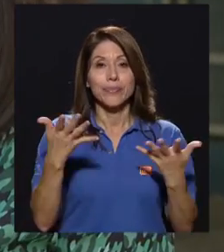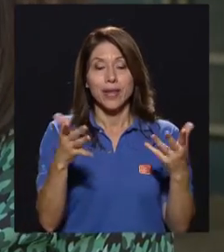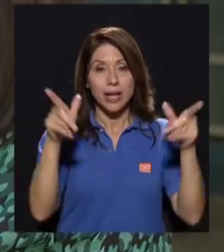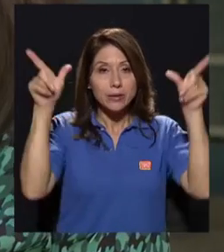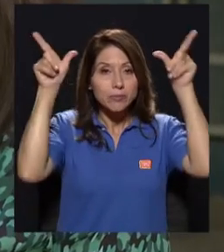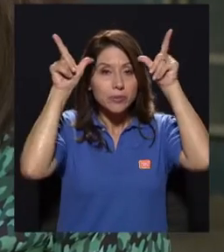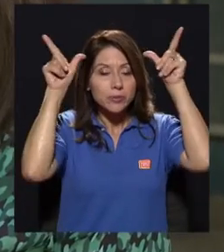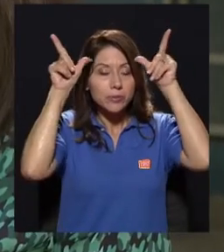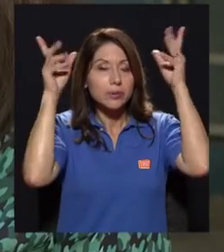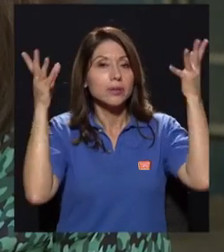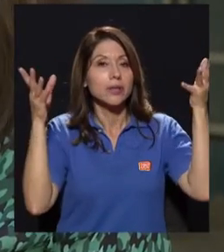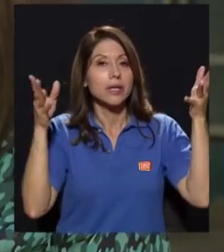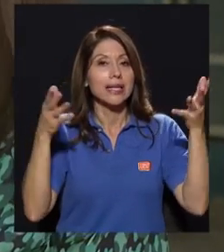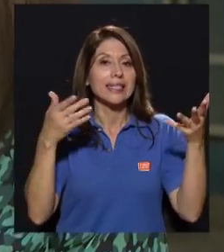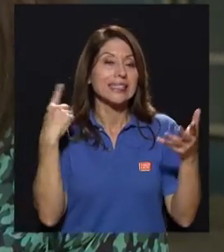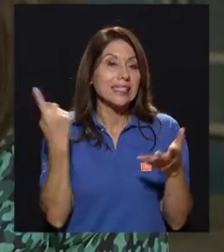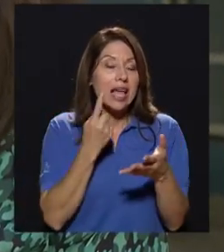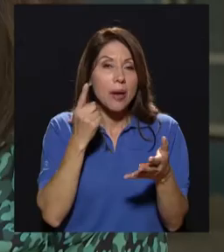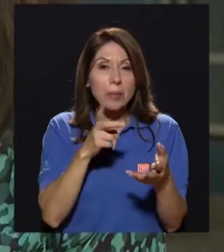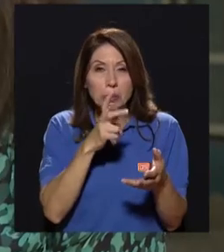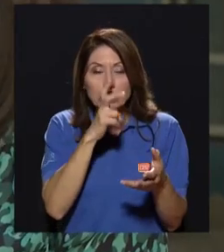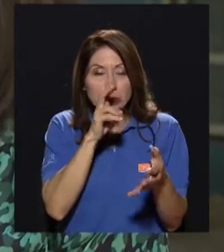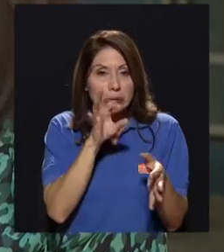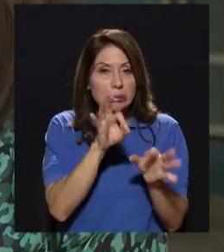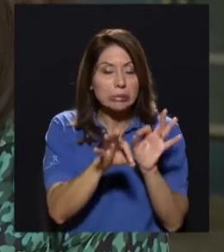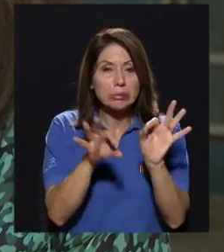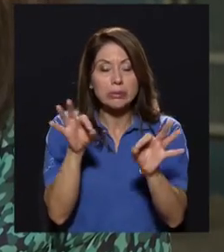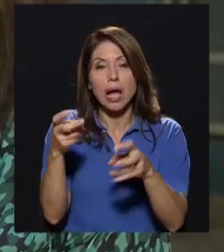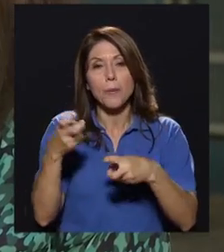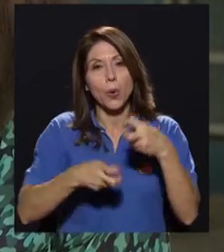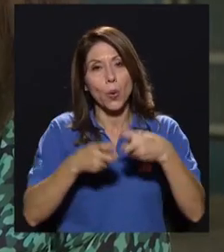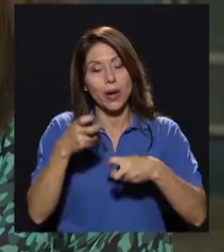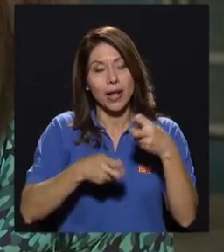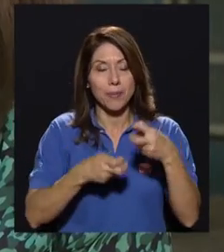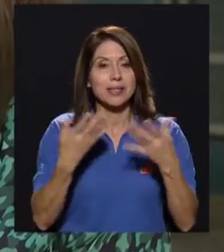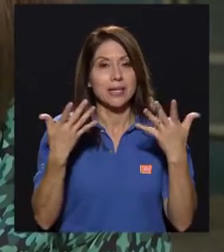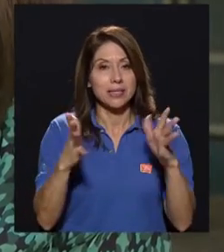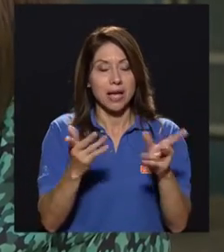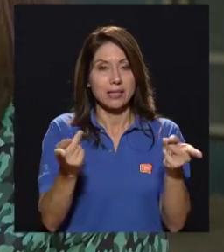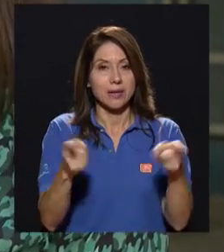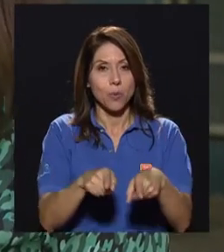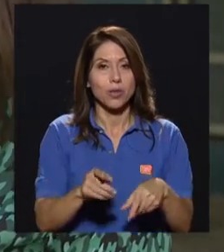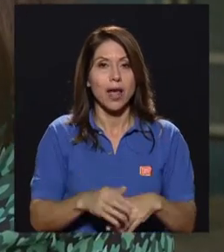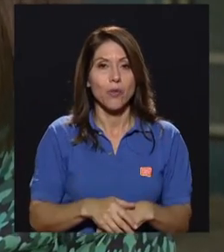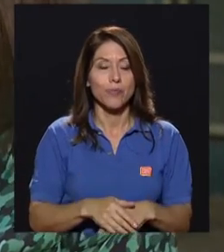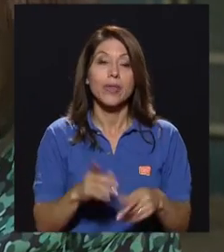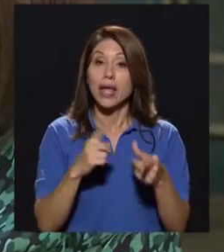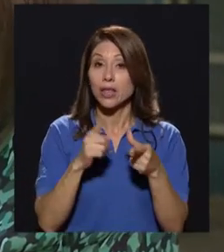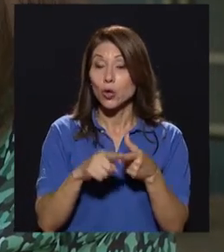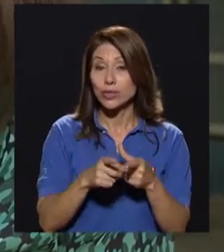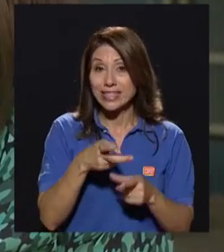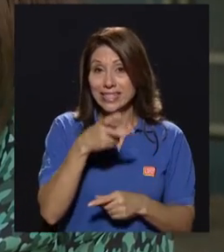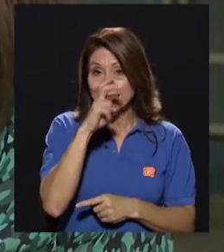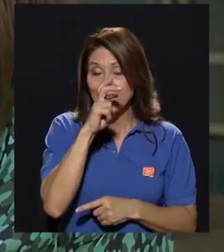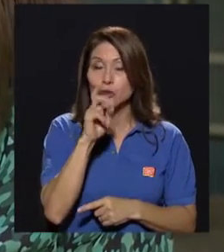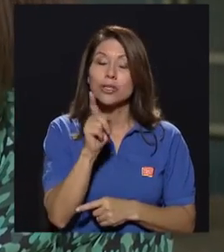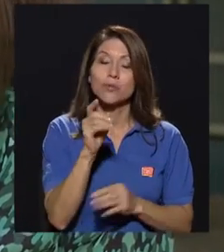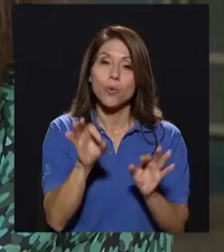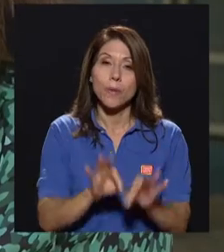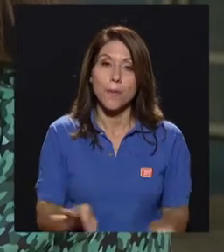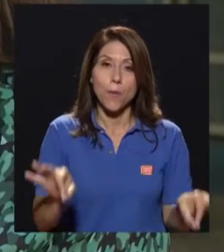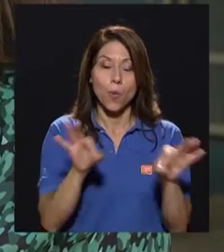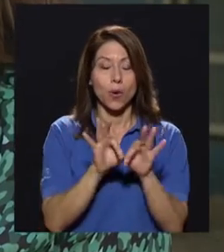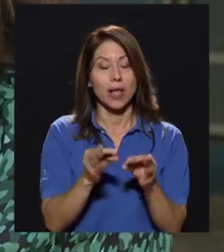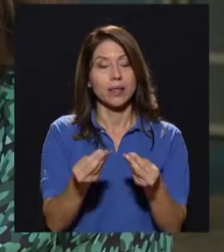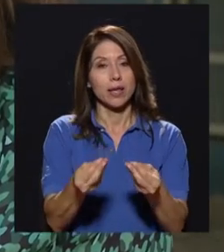Desde el punto de vista sostenible y ambiental, ahí hay problemas que se han reportado. Entonces los insectos vienen a ser una